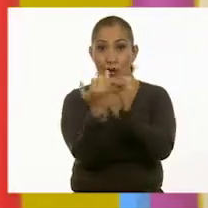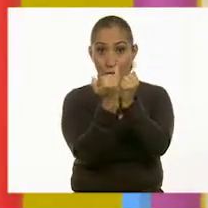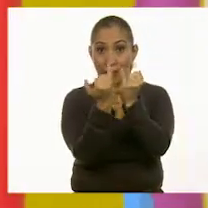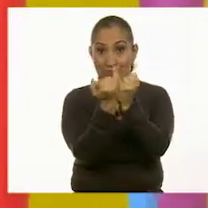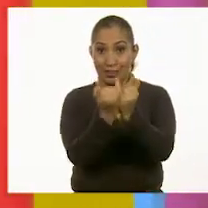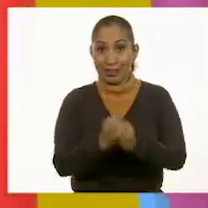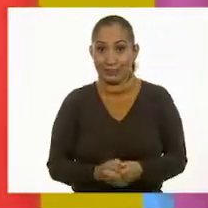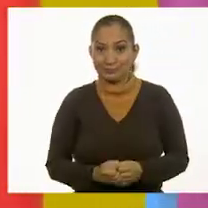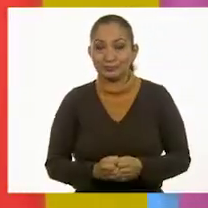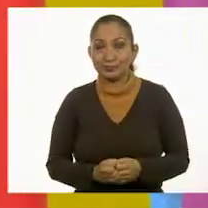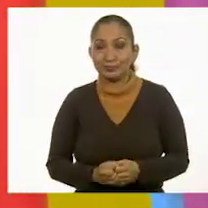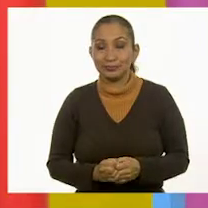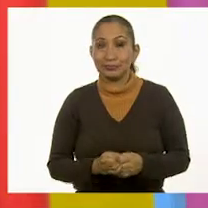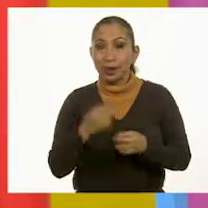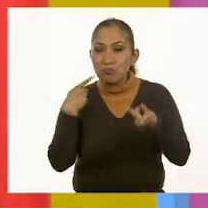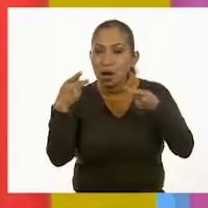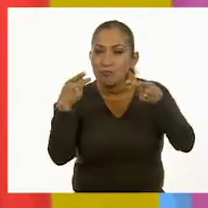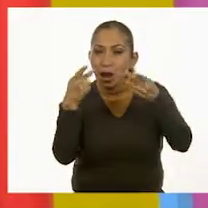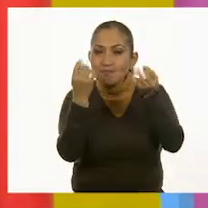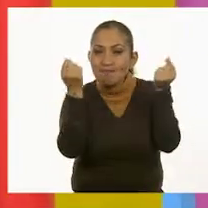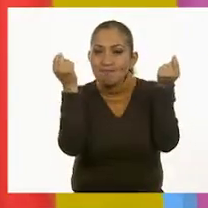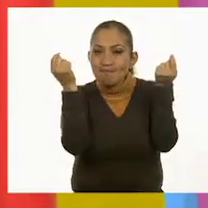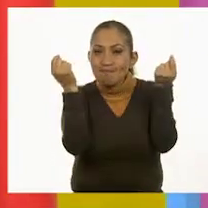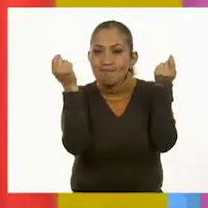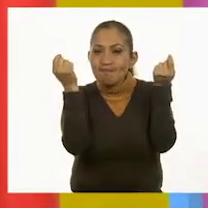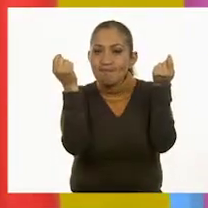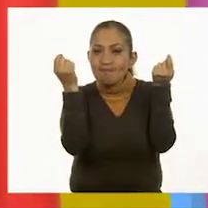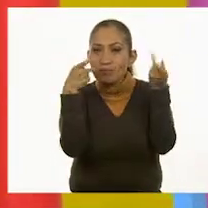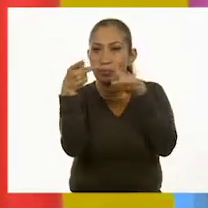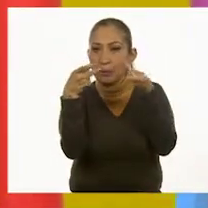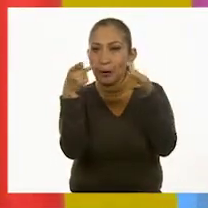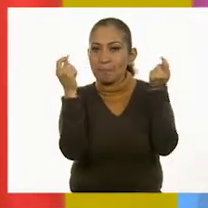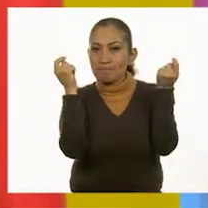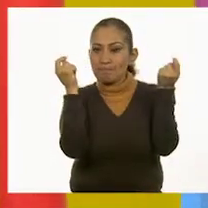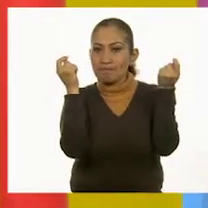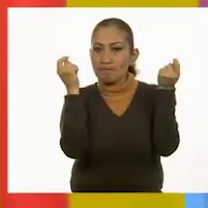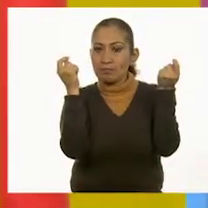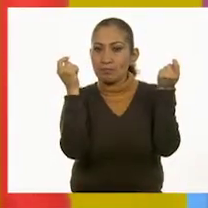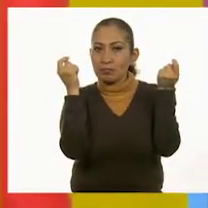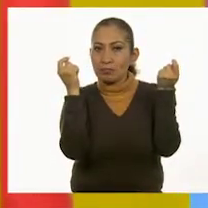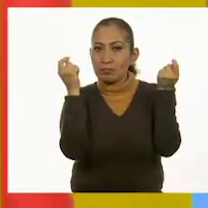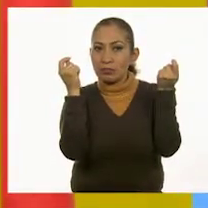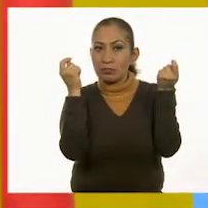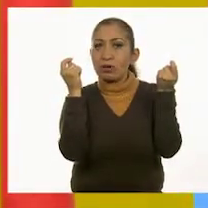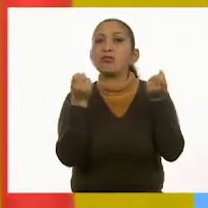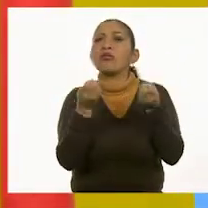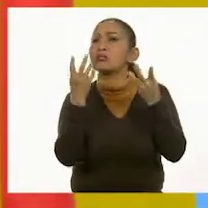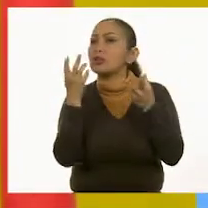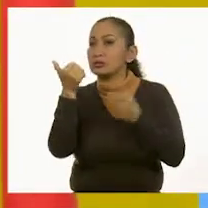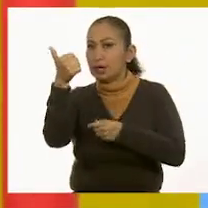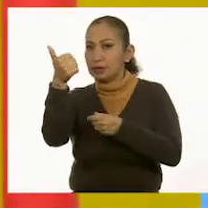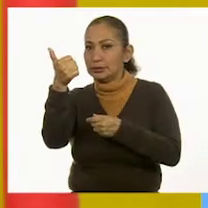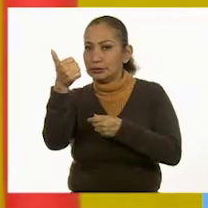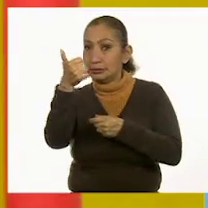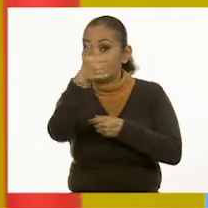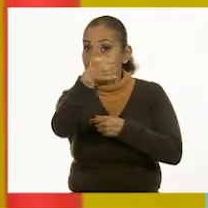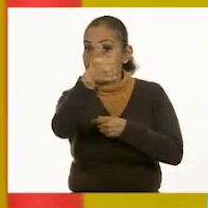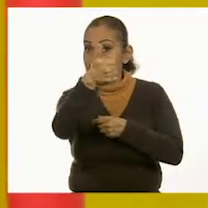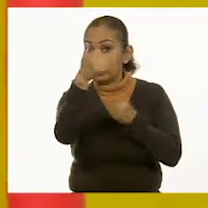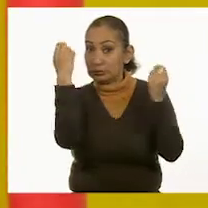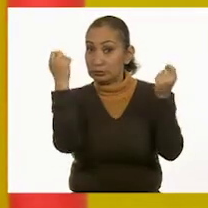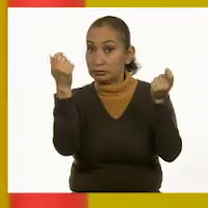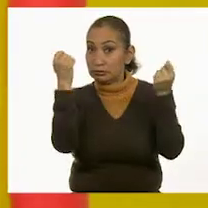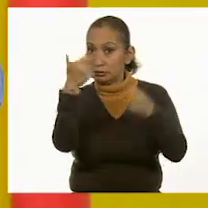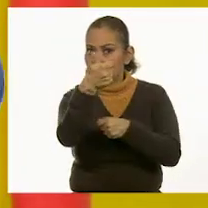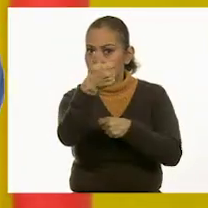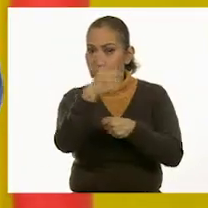Claro. Perfecto. Entonces preparen sus dedos en la posición para hacer un chasquido. ¿Y cuántos son? Seis. Seis chasquidos.